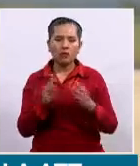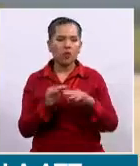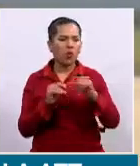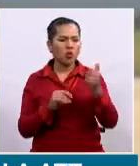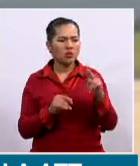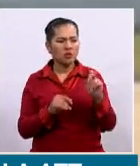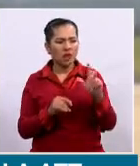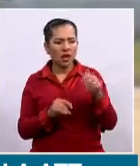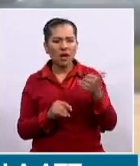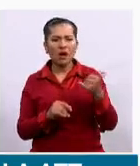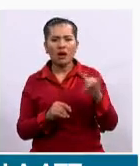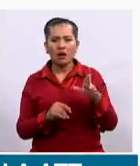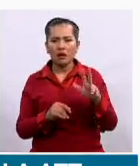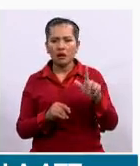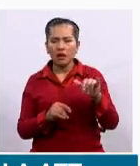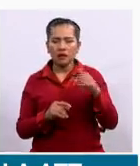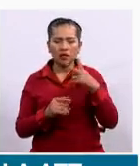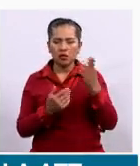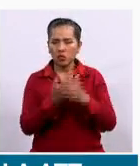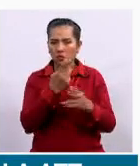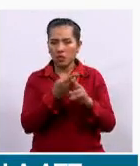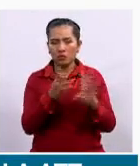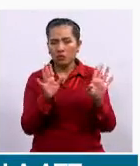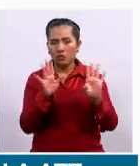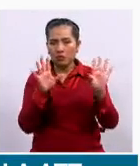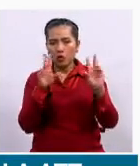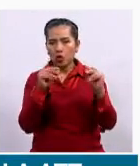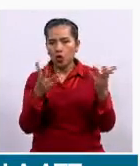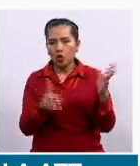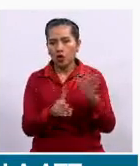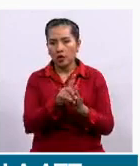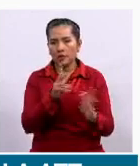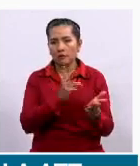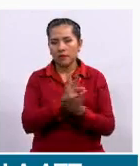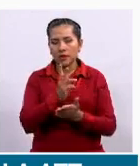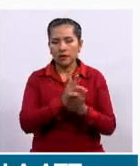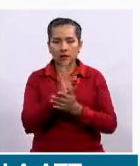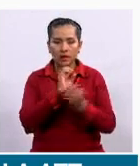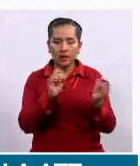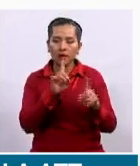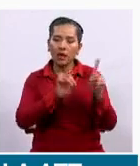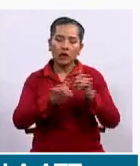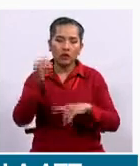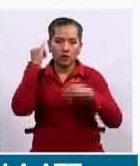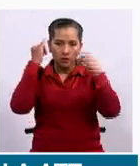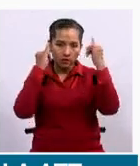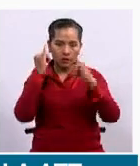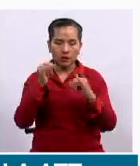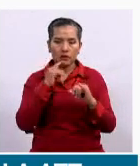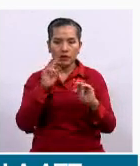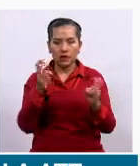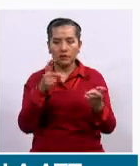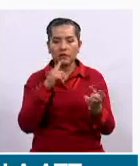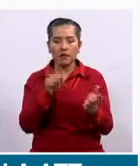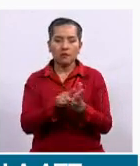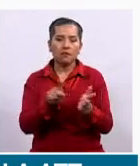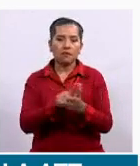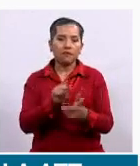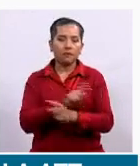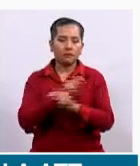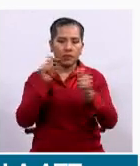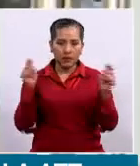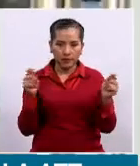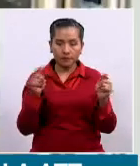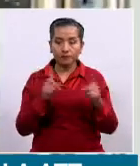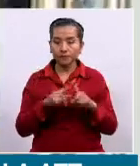Airlines Bolivia que en estos últimos días ha estado saliendo en la prensa, ¿no? en